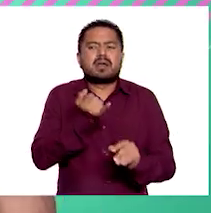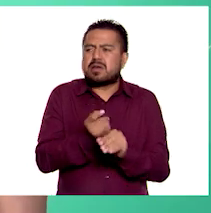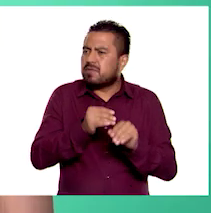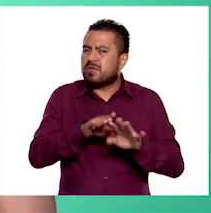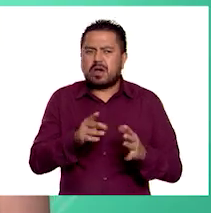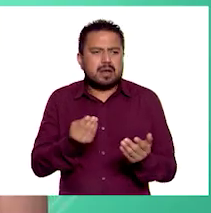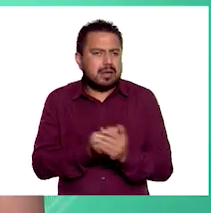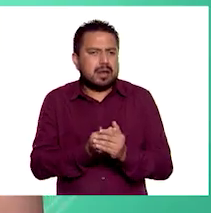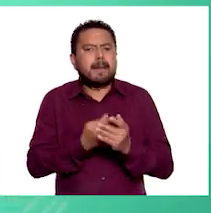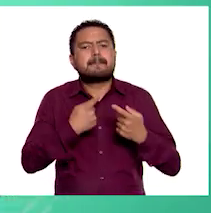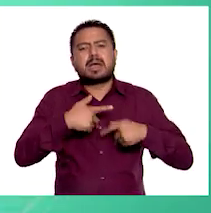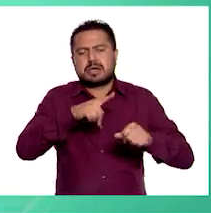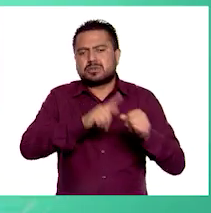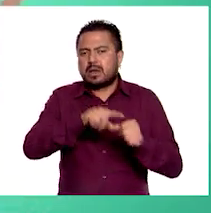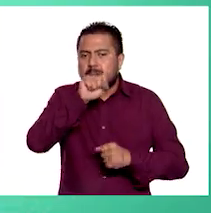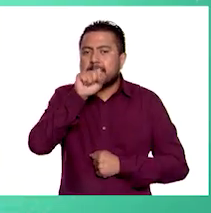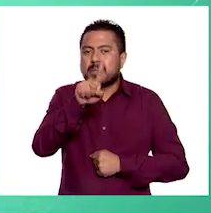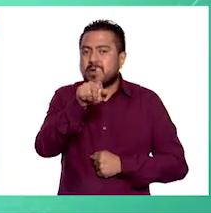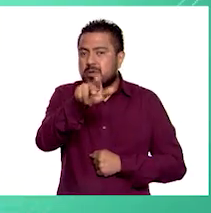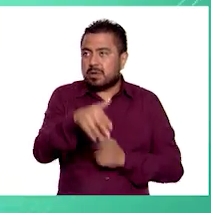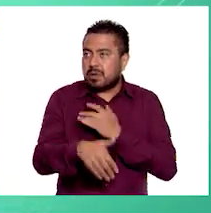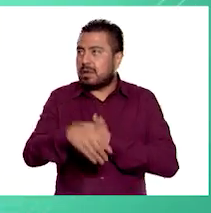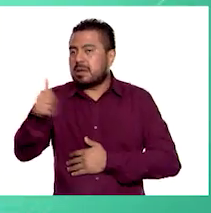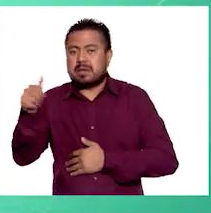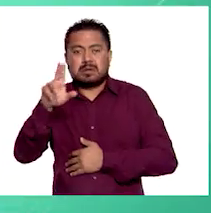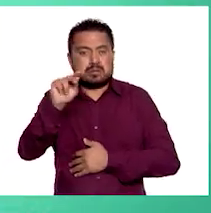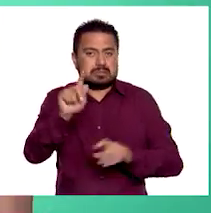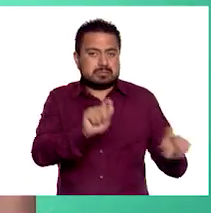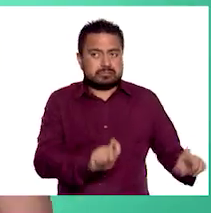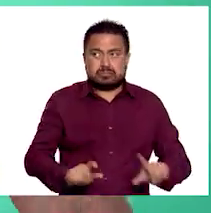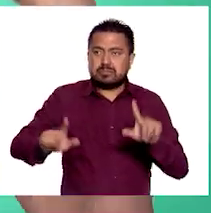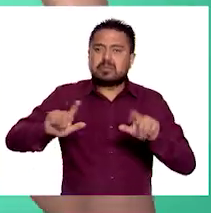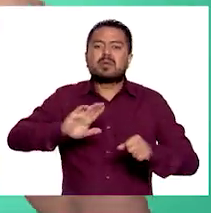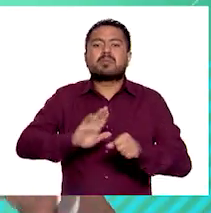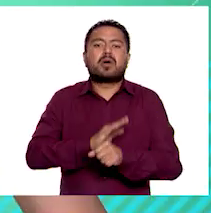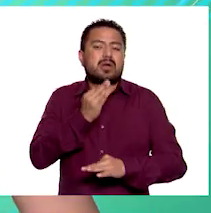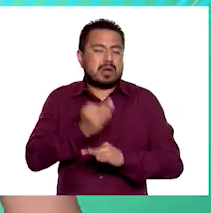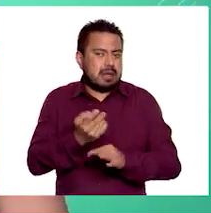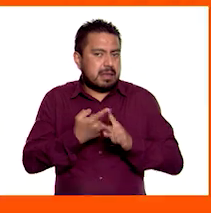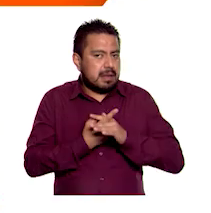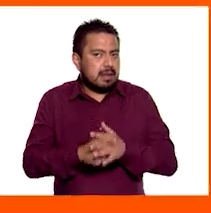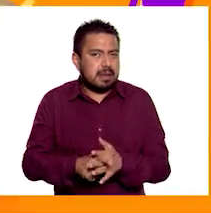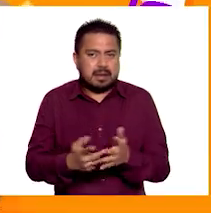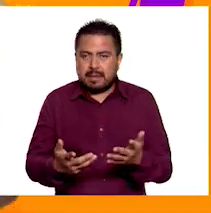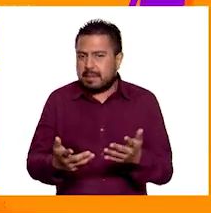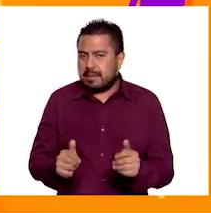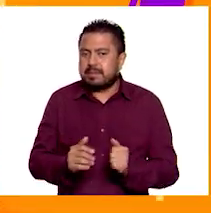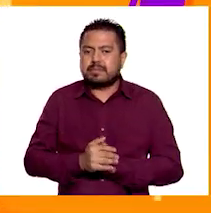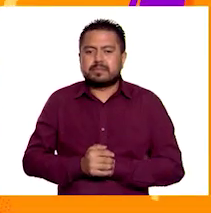y la información personal. Así que no se despeguen de sus pantallas, porque ya comenzamos.